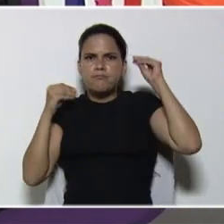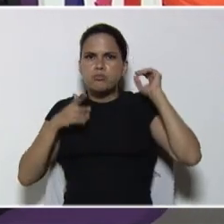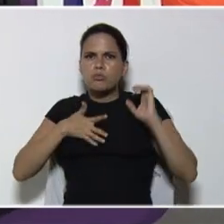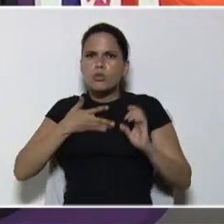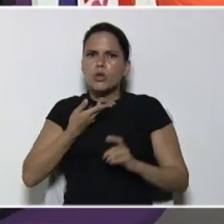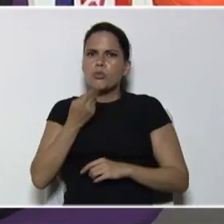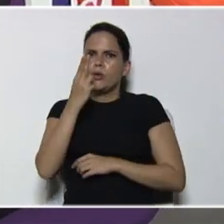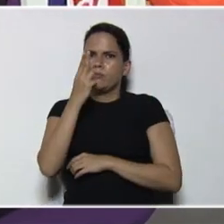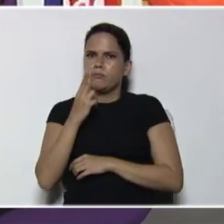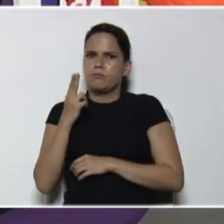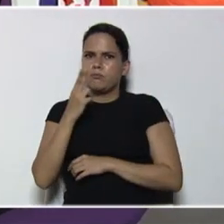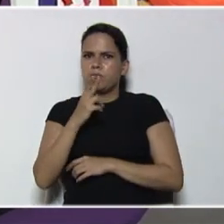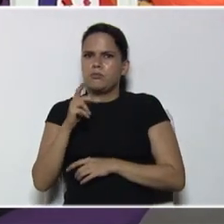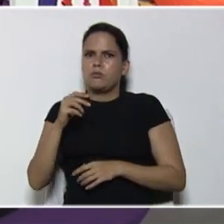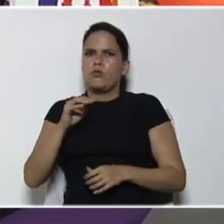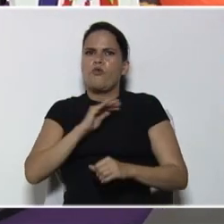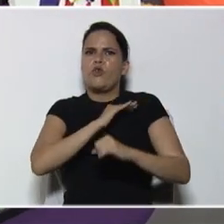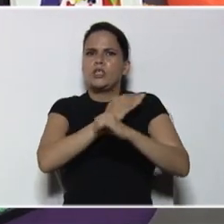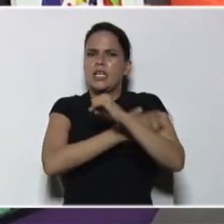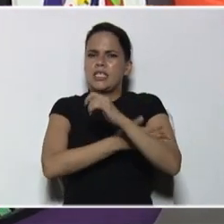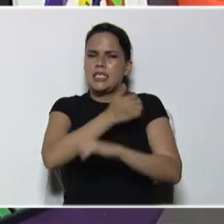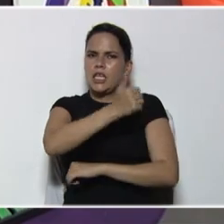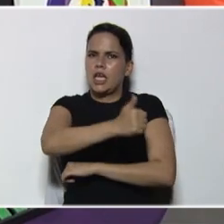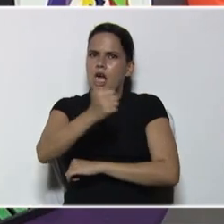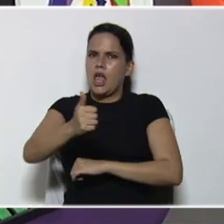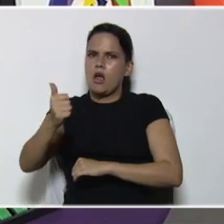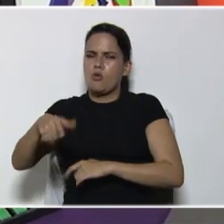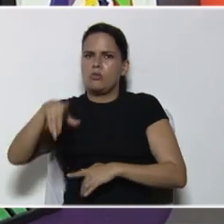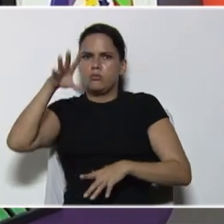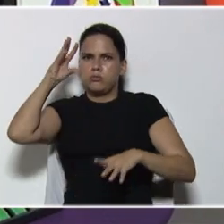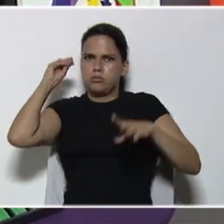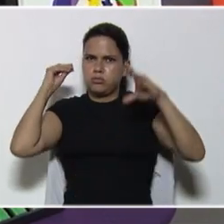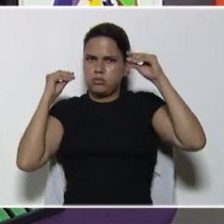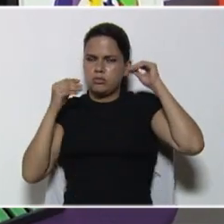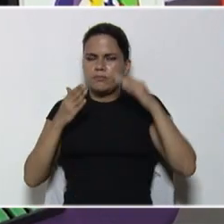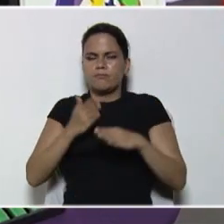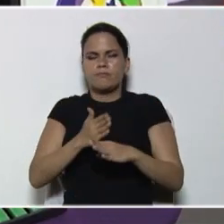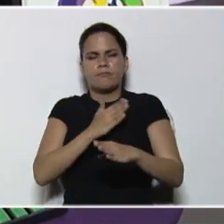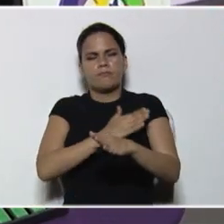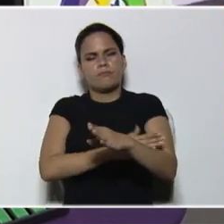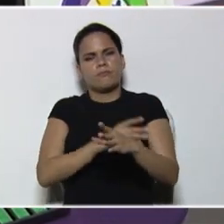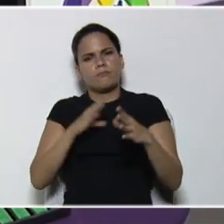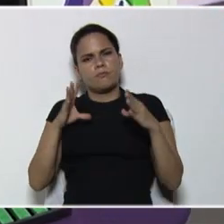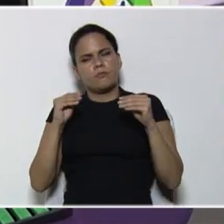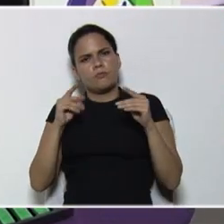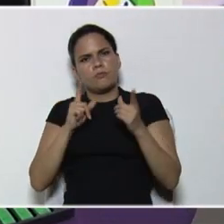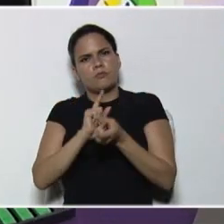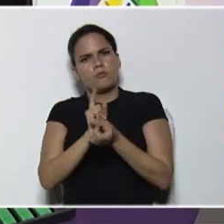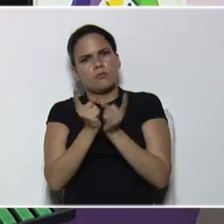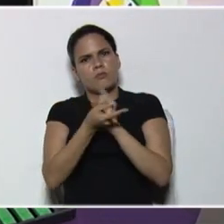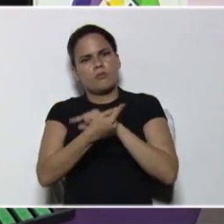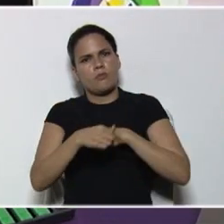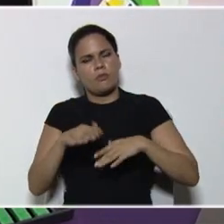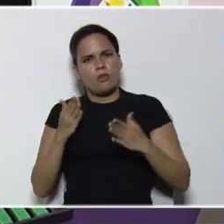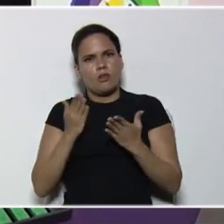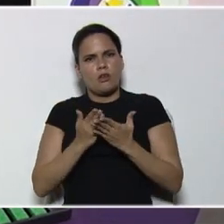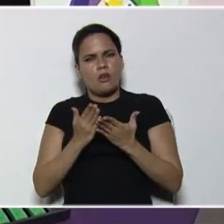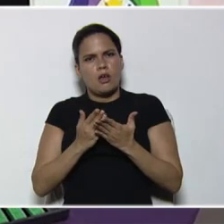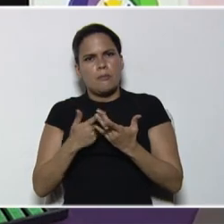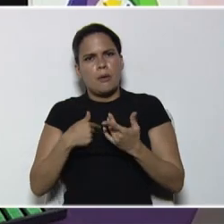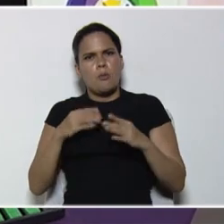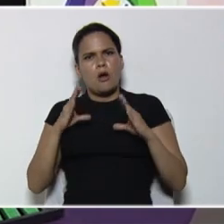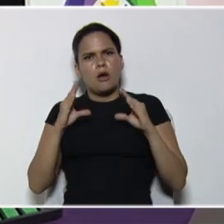cada uno, de esos aprendizajes. Antes, de hablar, de esas adaptaciones, curriculares, relacionadas, a esta área, de formación,